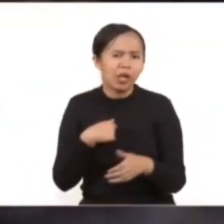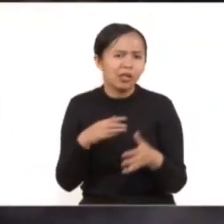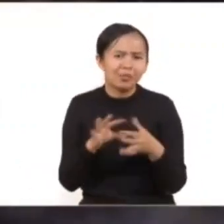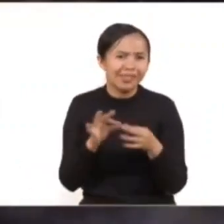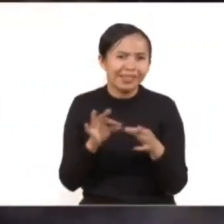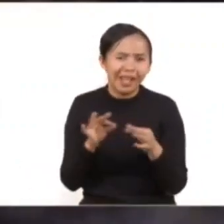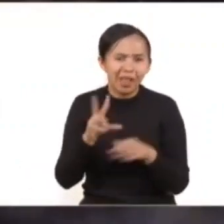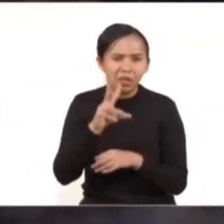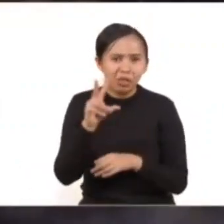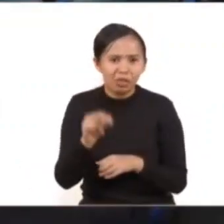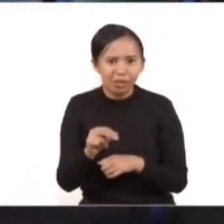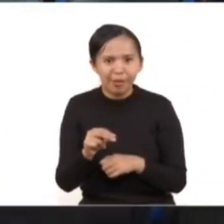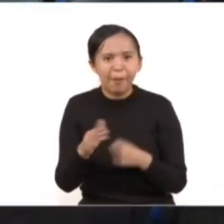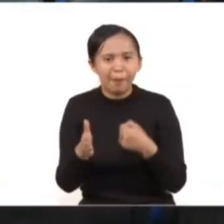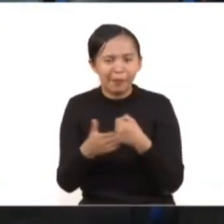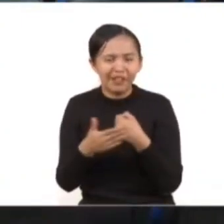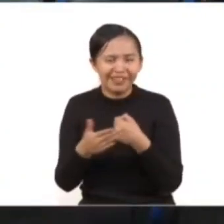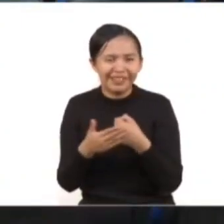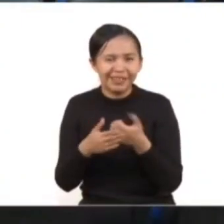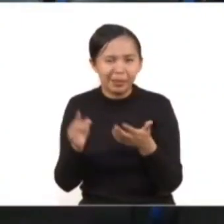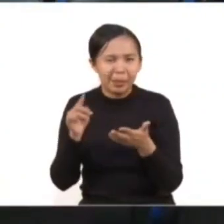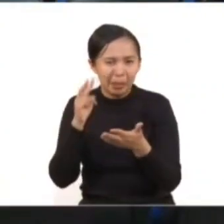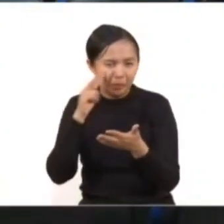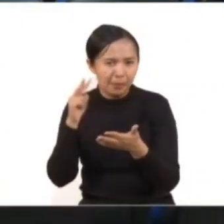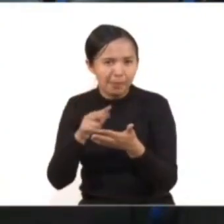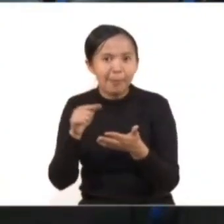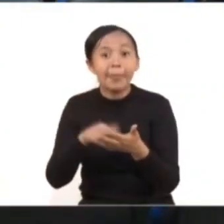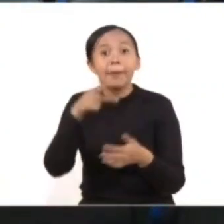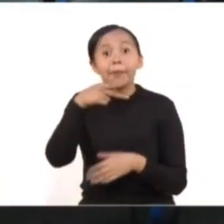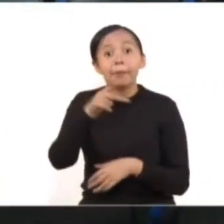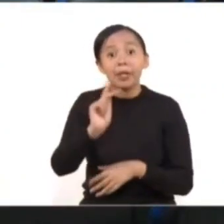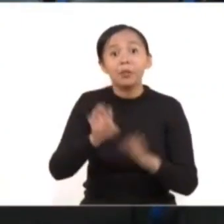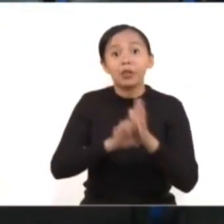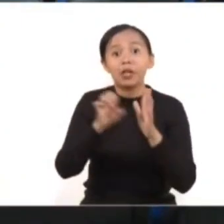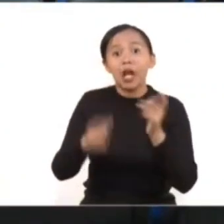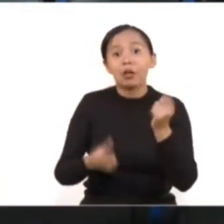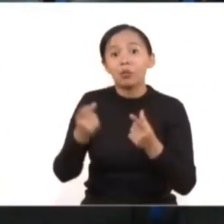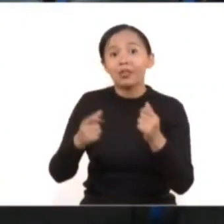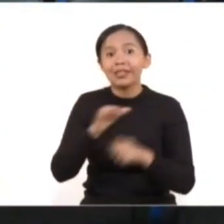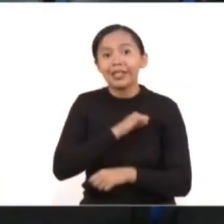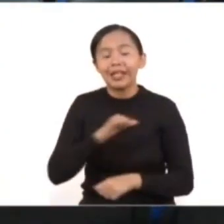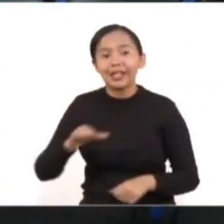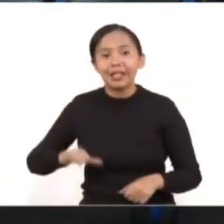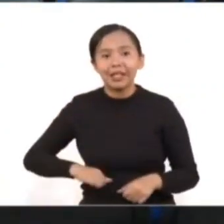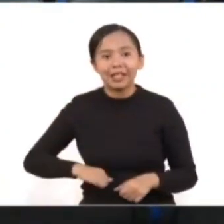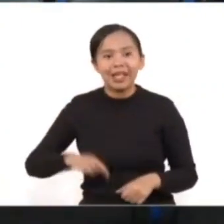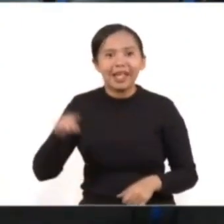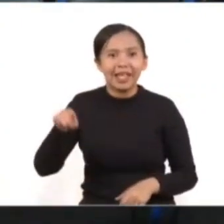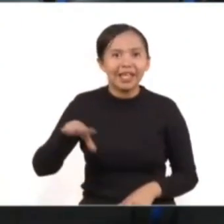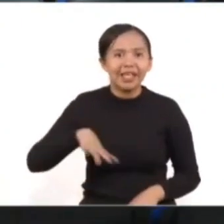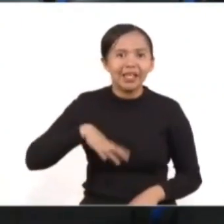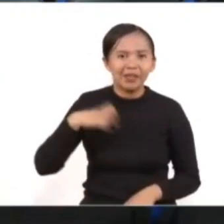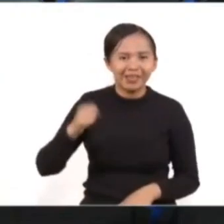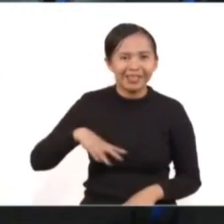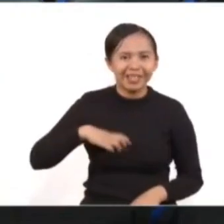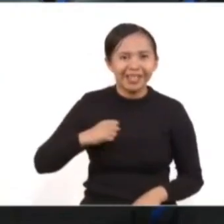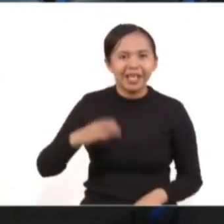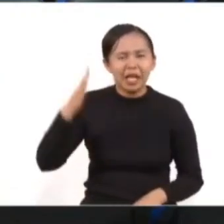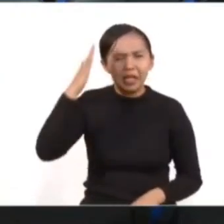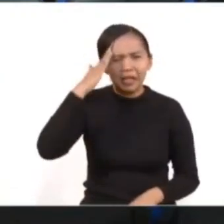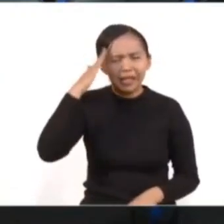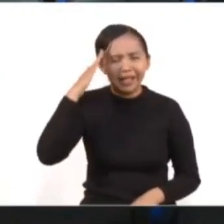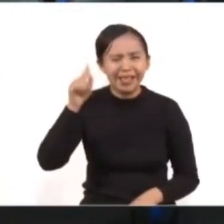es la orden, vamos a dejarse los comunicadores, pero en ciertas alcaldías aludidas precisamente por el esfuerzo que ahora encabeza